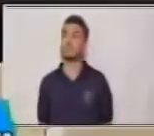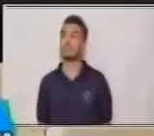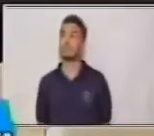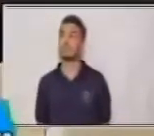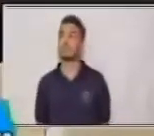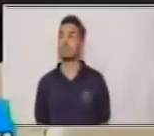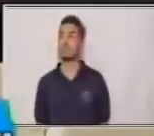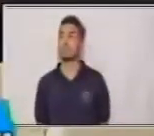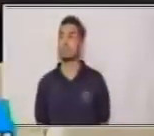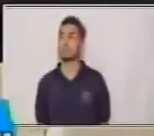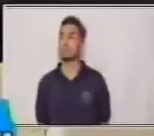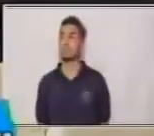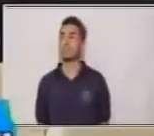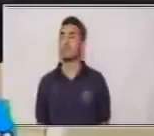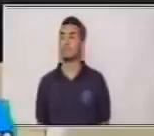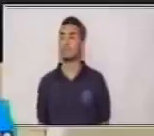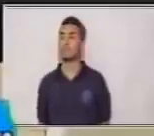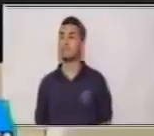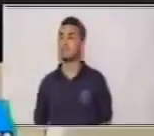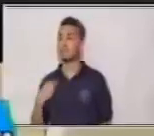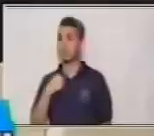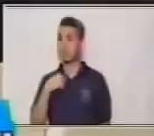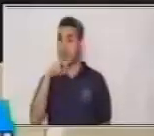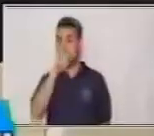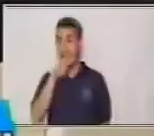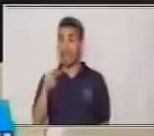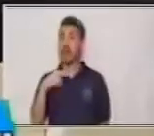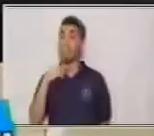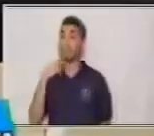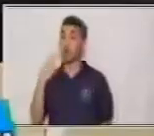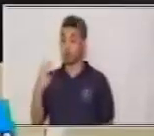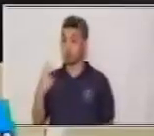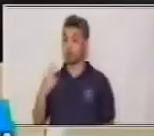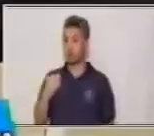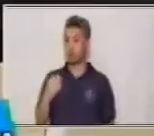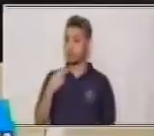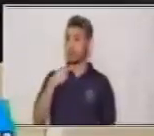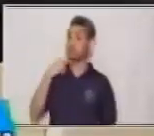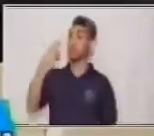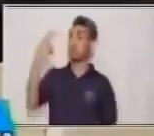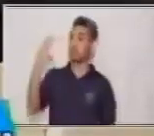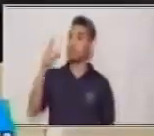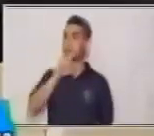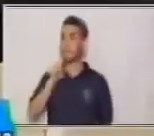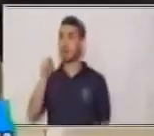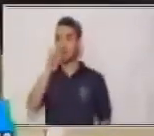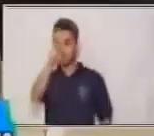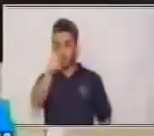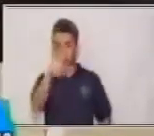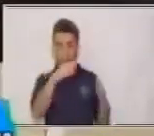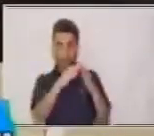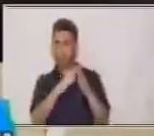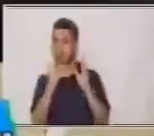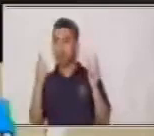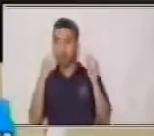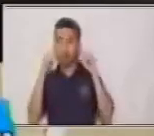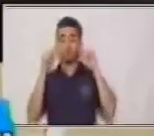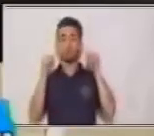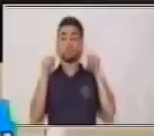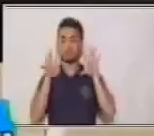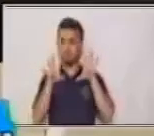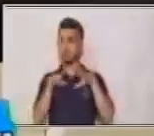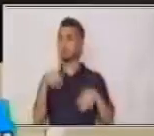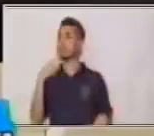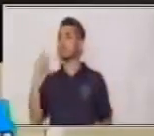en este caso lo voy a leer en voz alta, pero tú lo leerás con tu mente. Dice, hay un